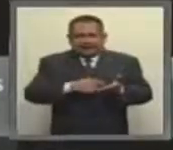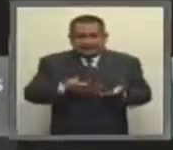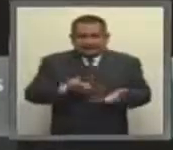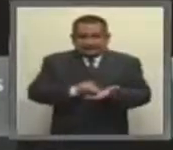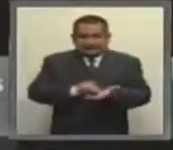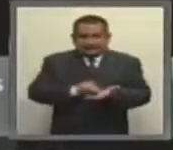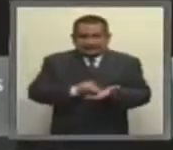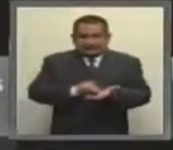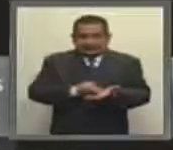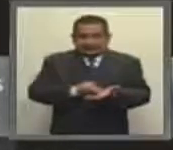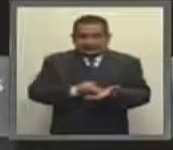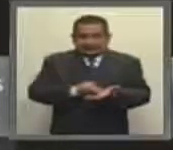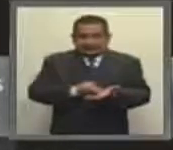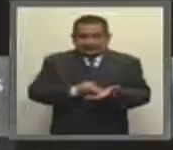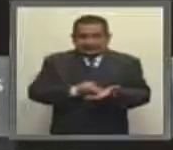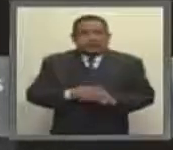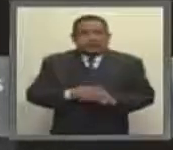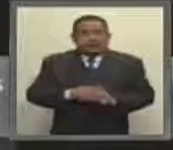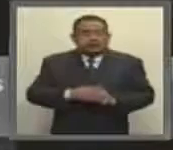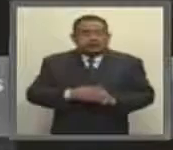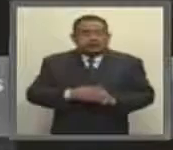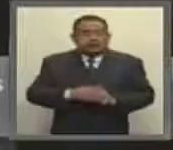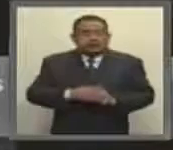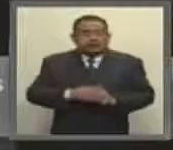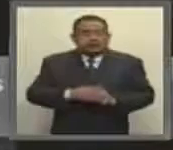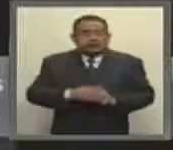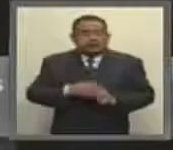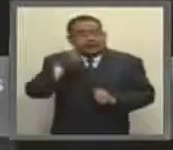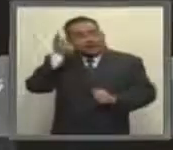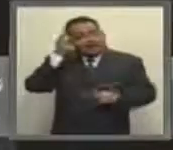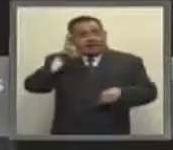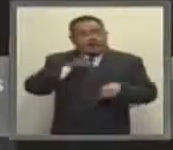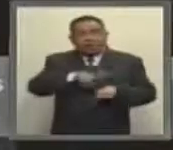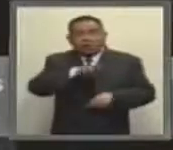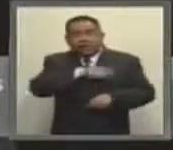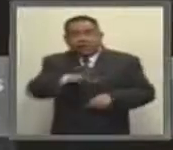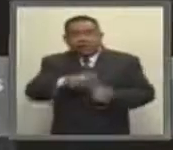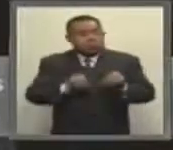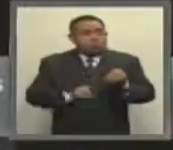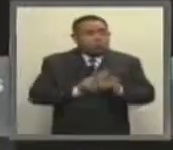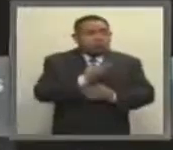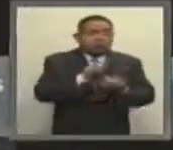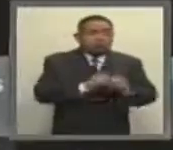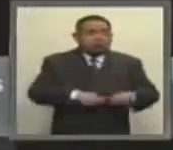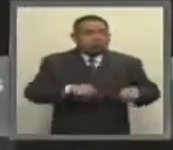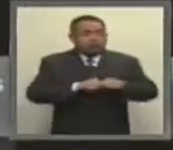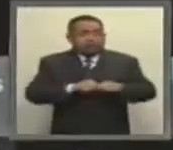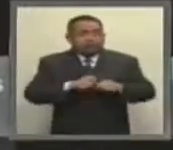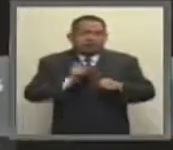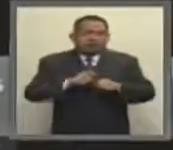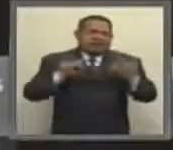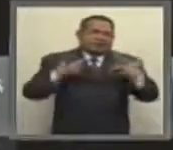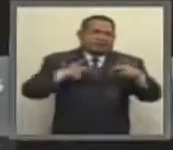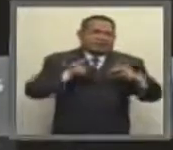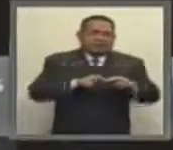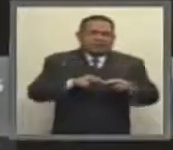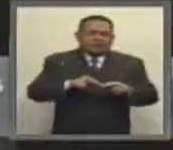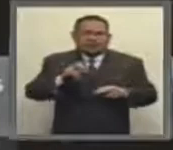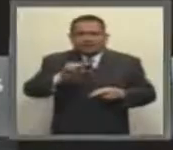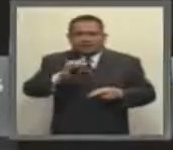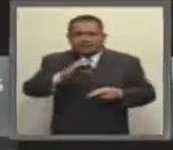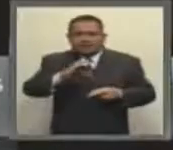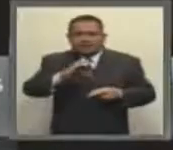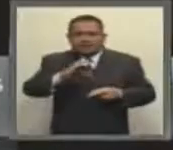este dictamen, consiste en lo siguiente. El director general de la nueva sociedad, como los representantes de la Secretaría de